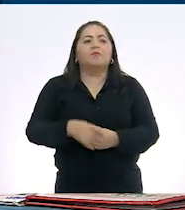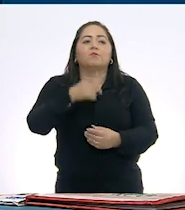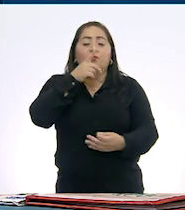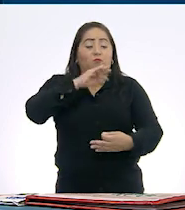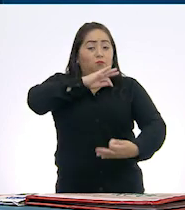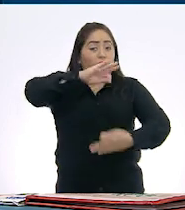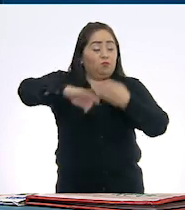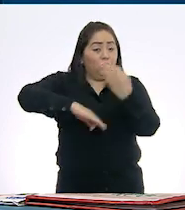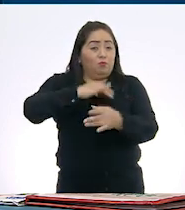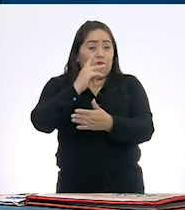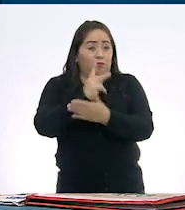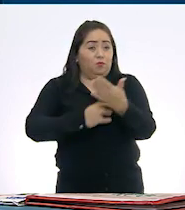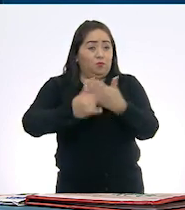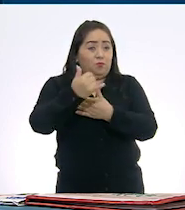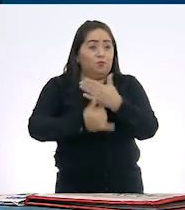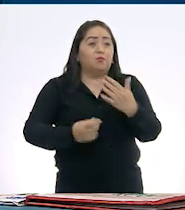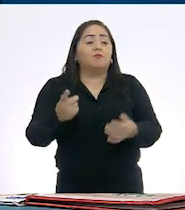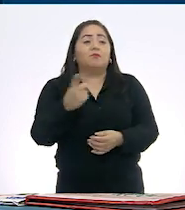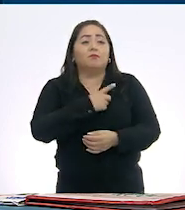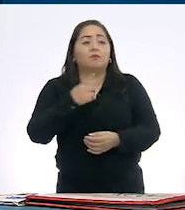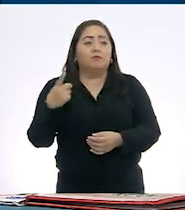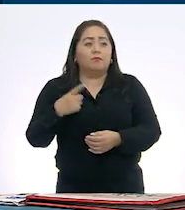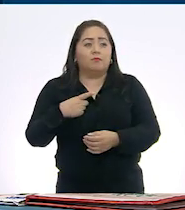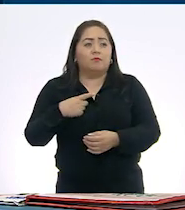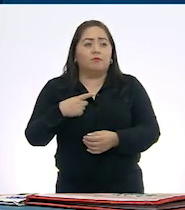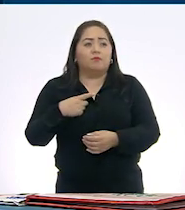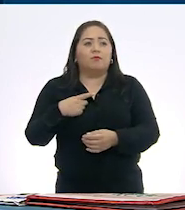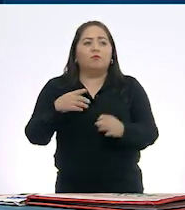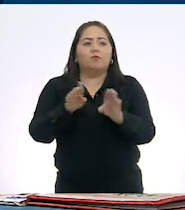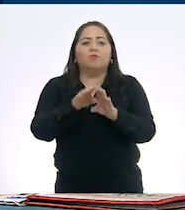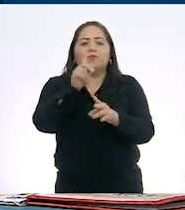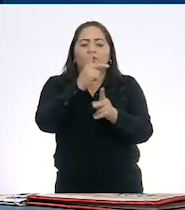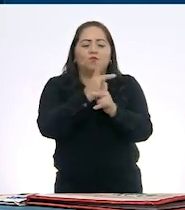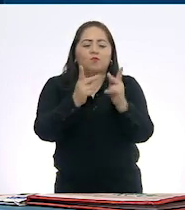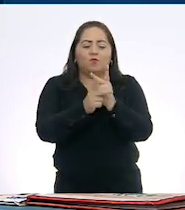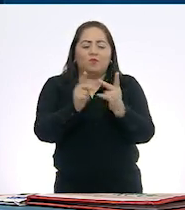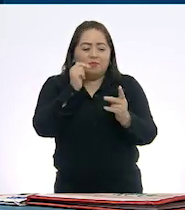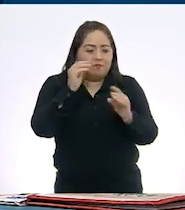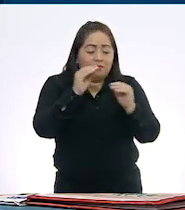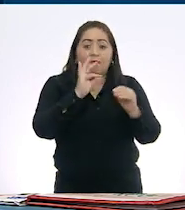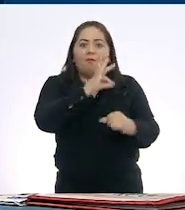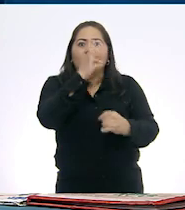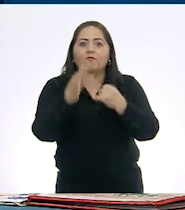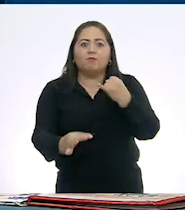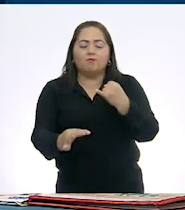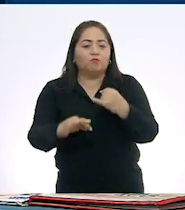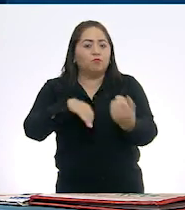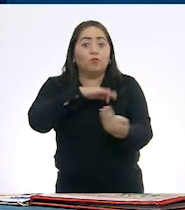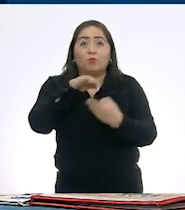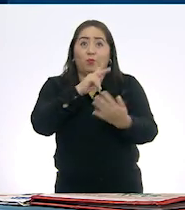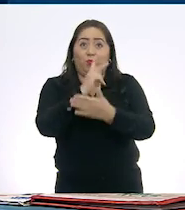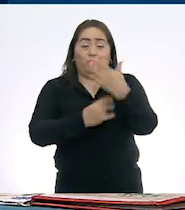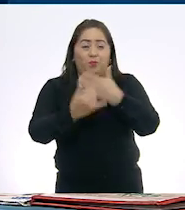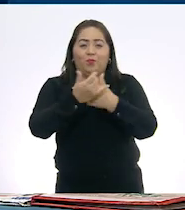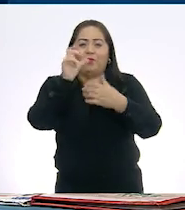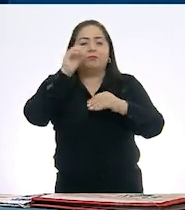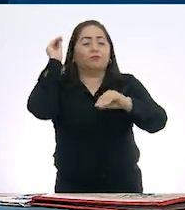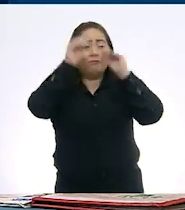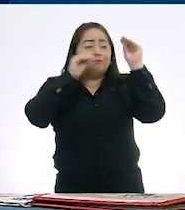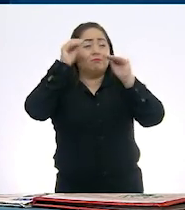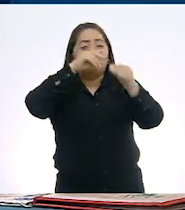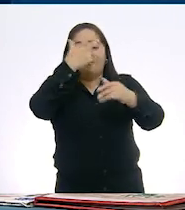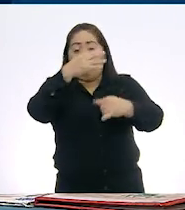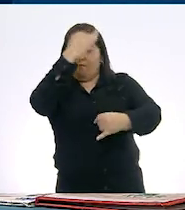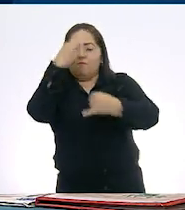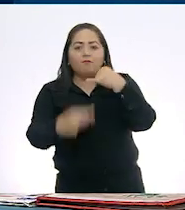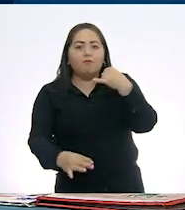Todo proyecto debe concluir con la creación de un producto final. Todo proyecto. El desarrollo de